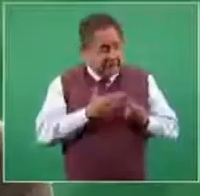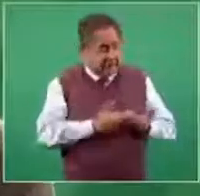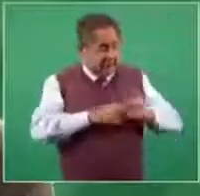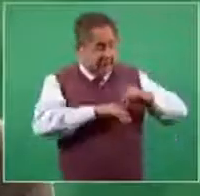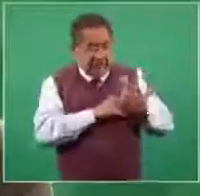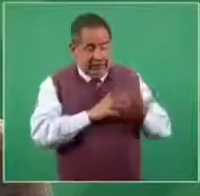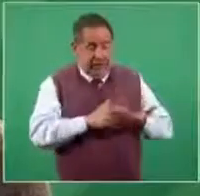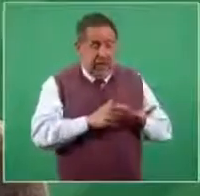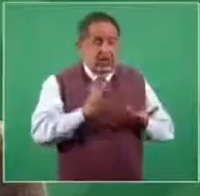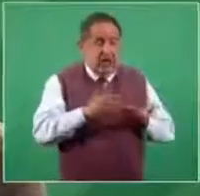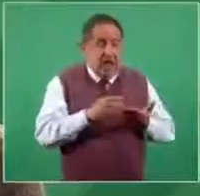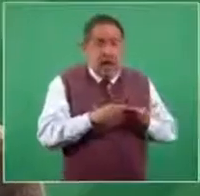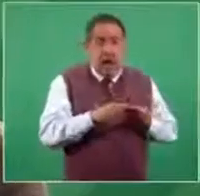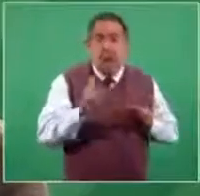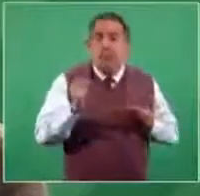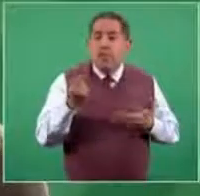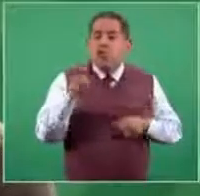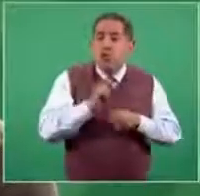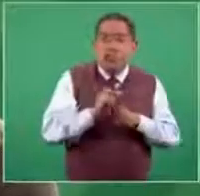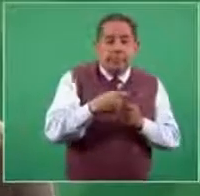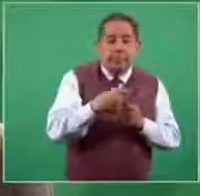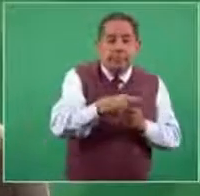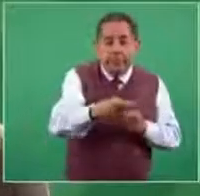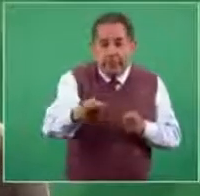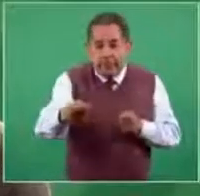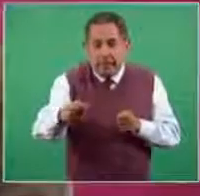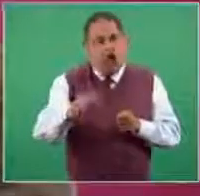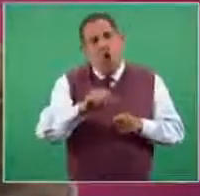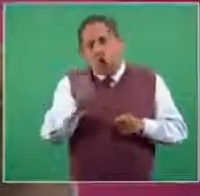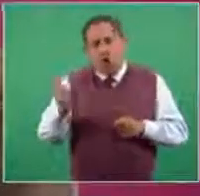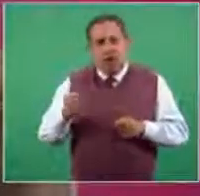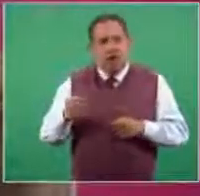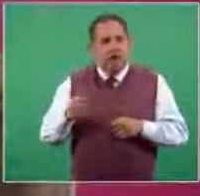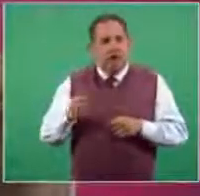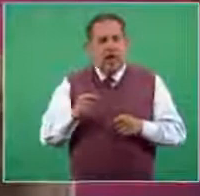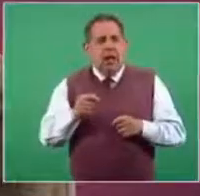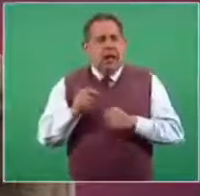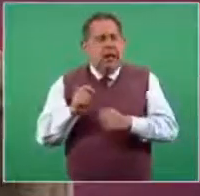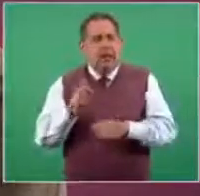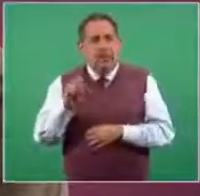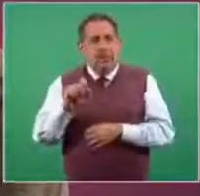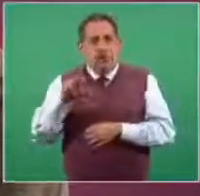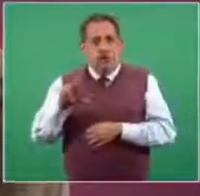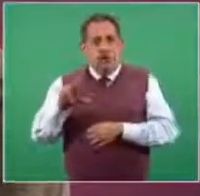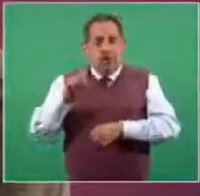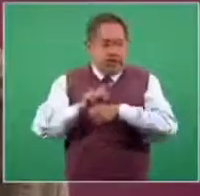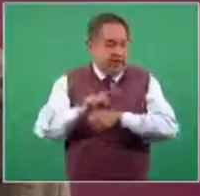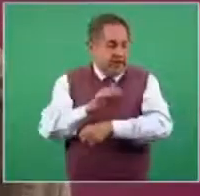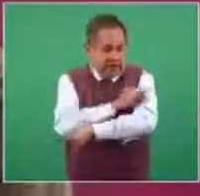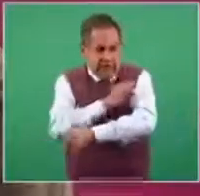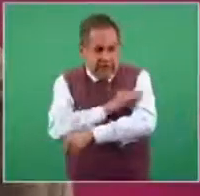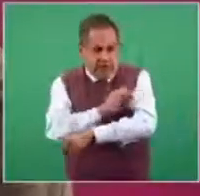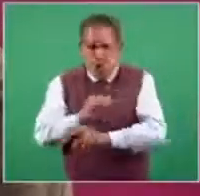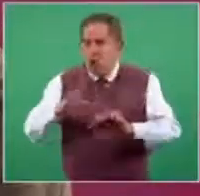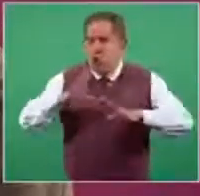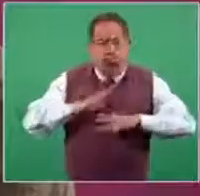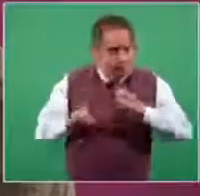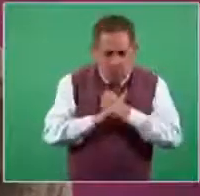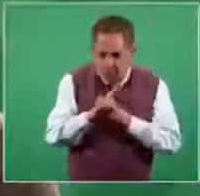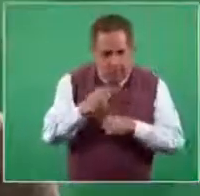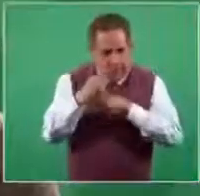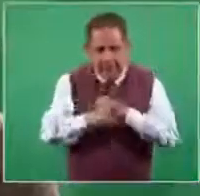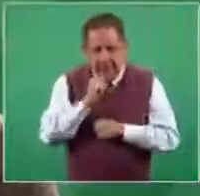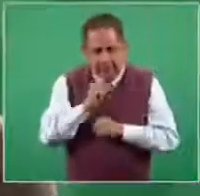ahorita se han podido poner a 21 días, pero algunas otras se estarán poniendo a 28 días, sin que represente, insisto, debe quedar claro,